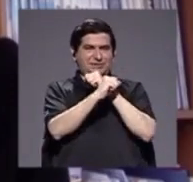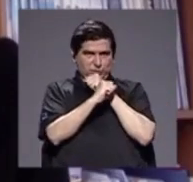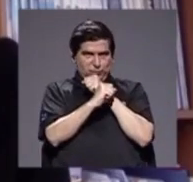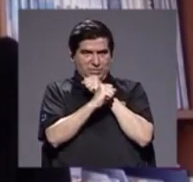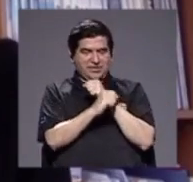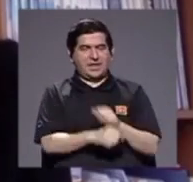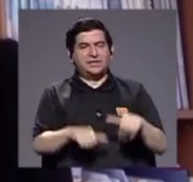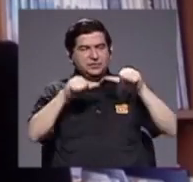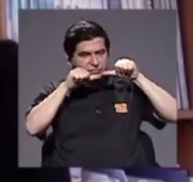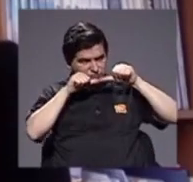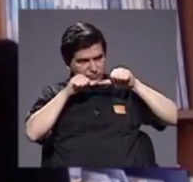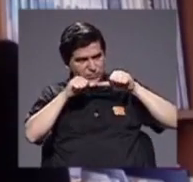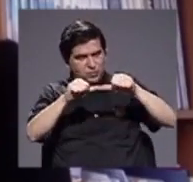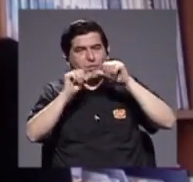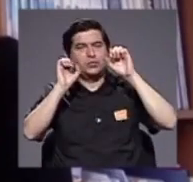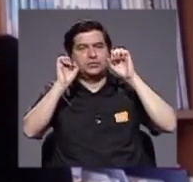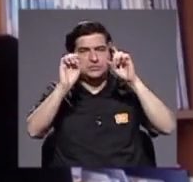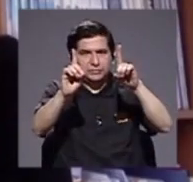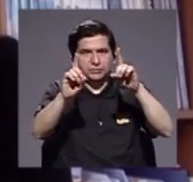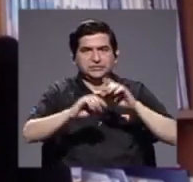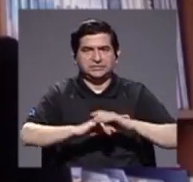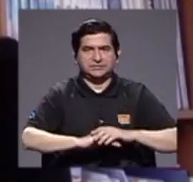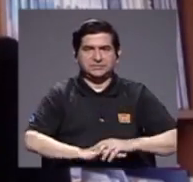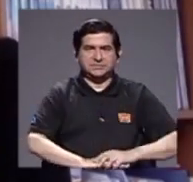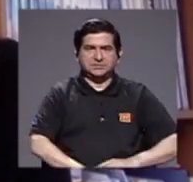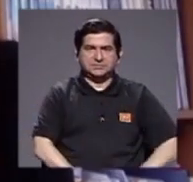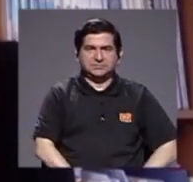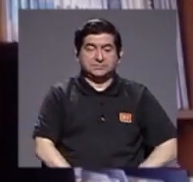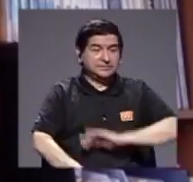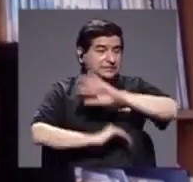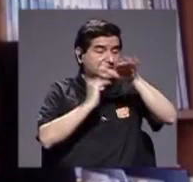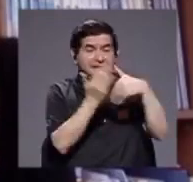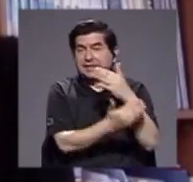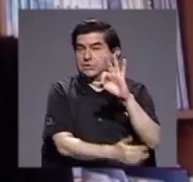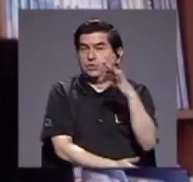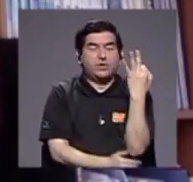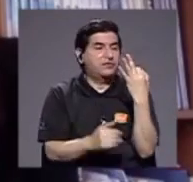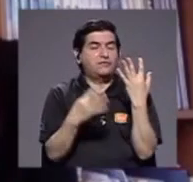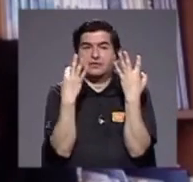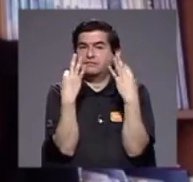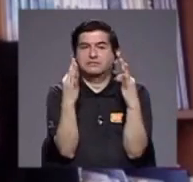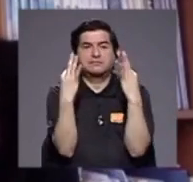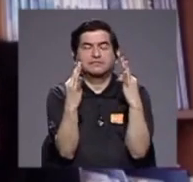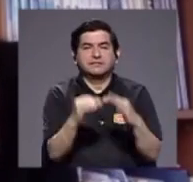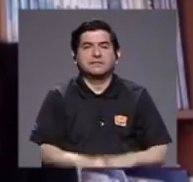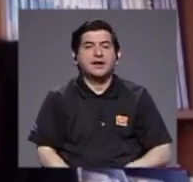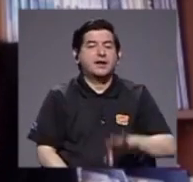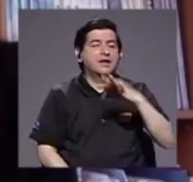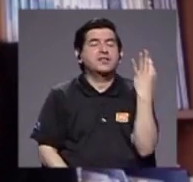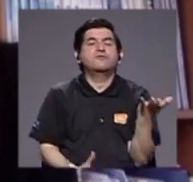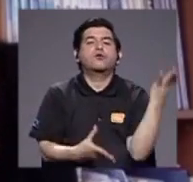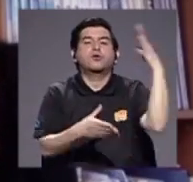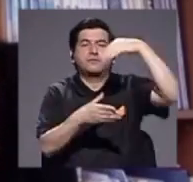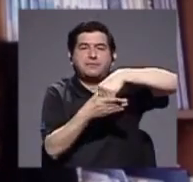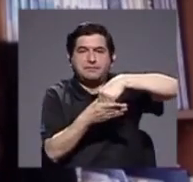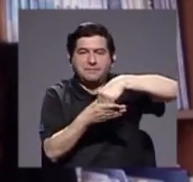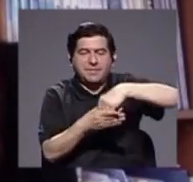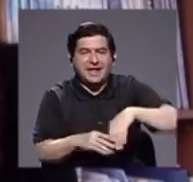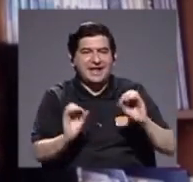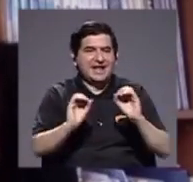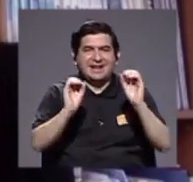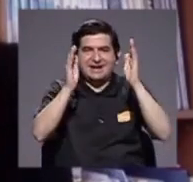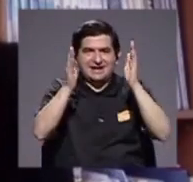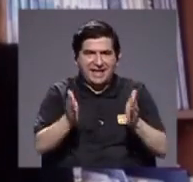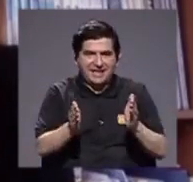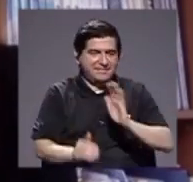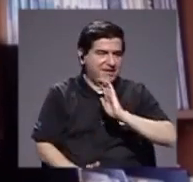continuidad educativa a toda costa y además de una manera inclusiva o sea que ningún niño ni